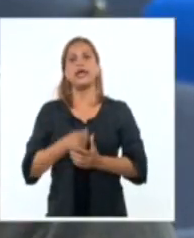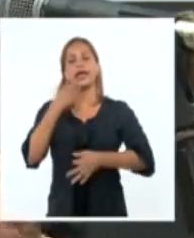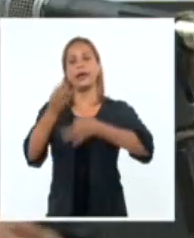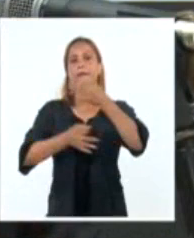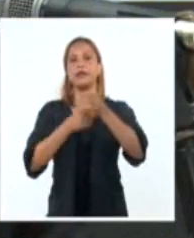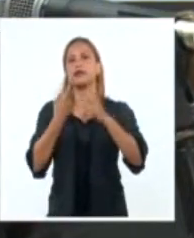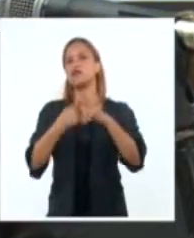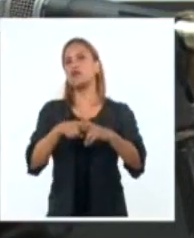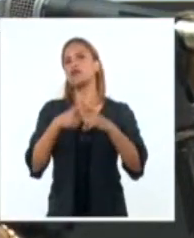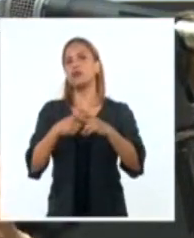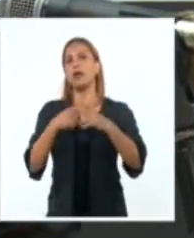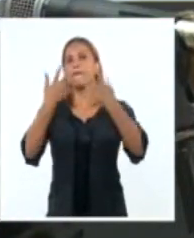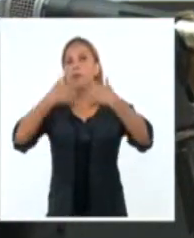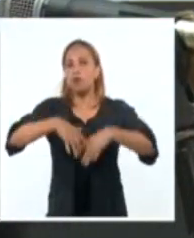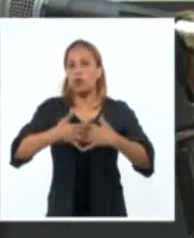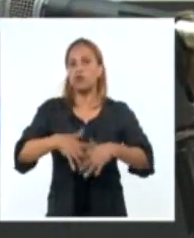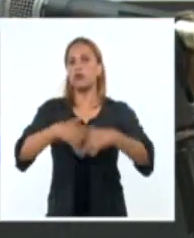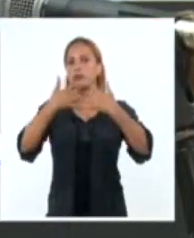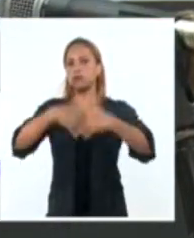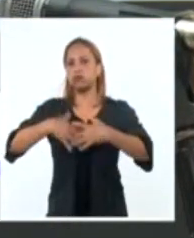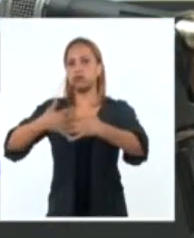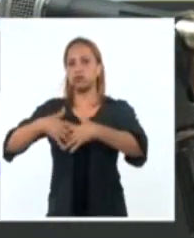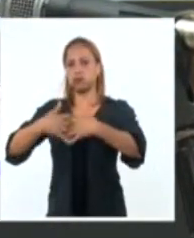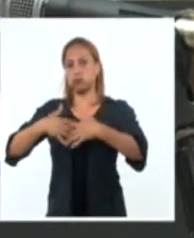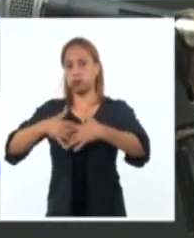producir, producir y producir.